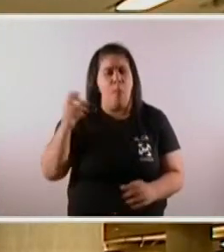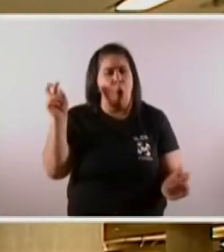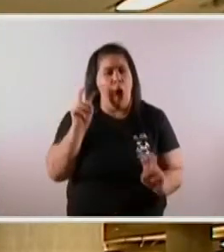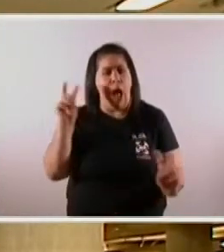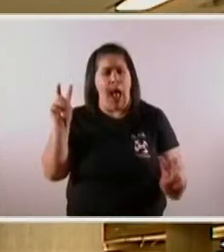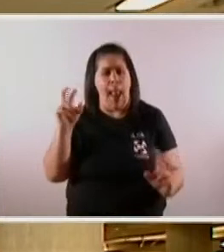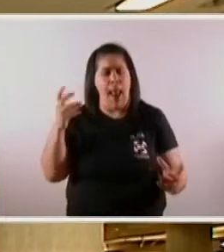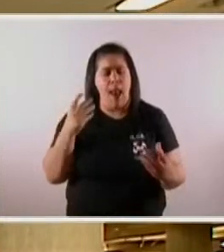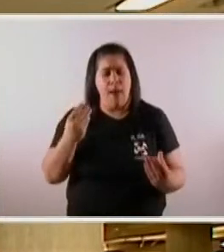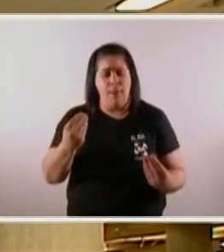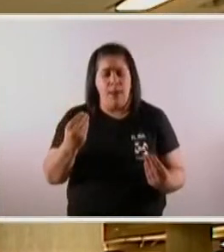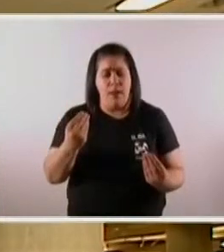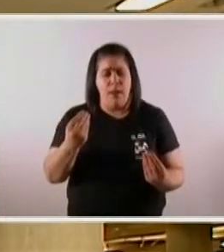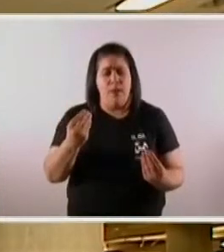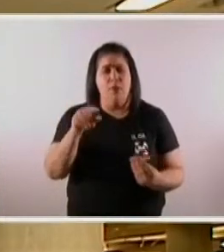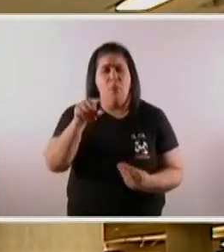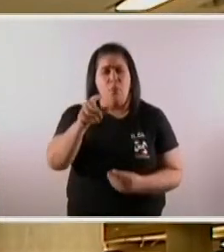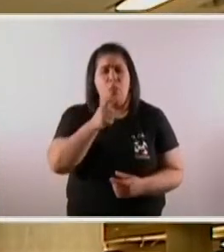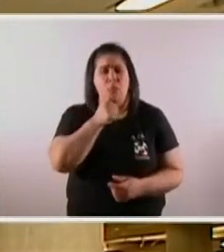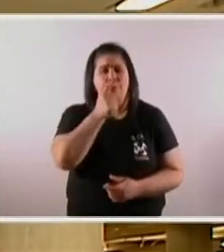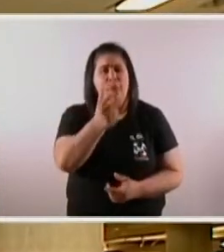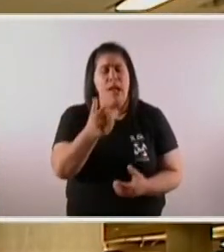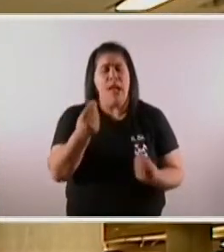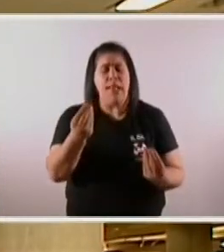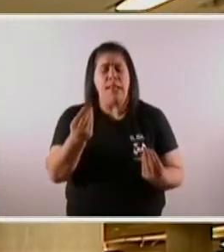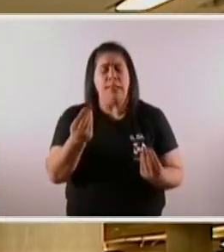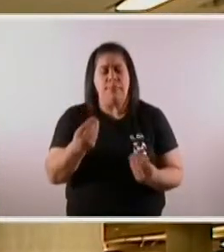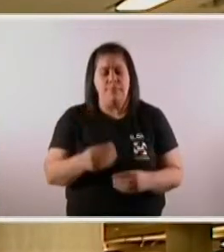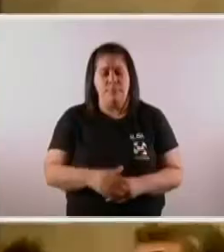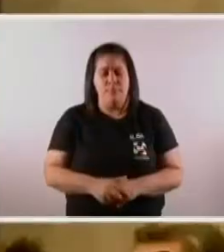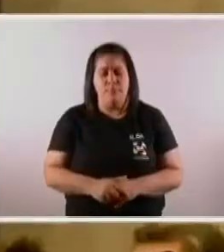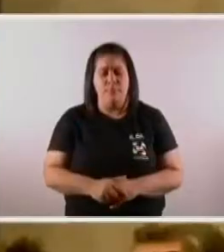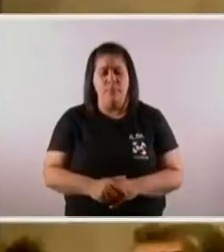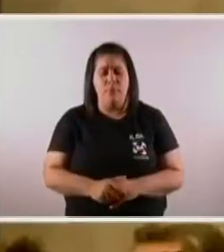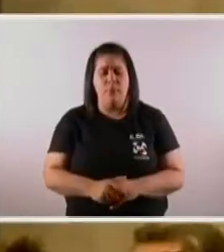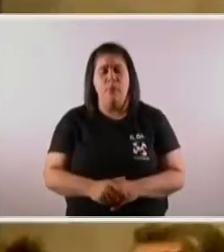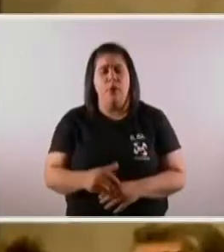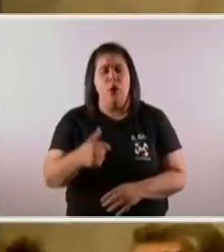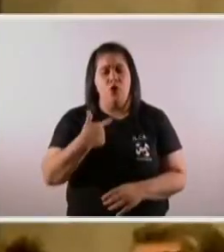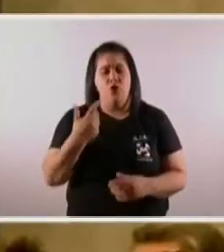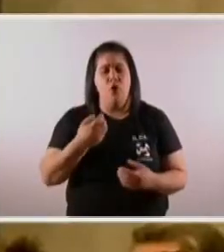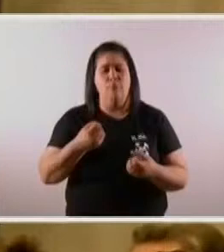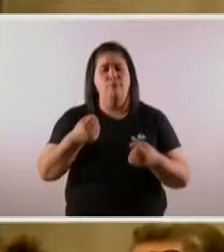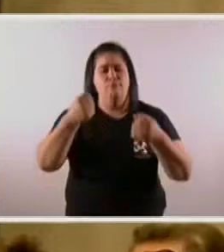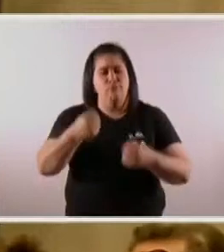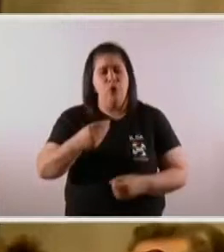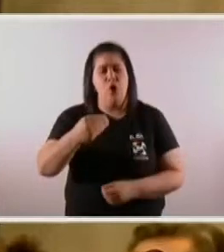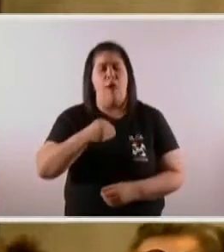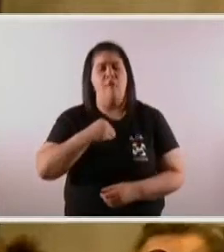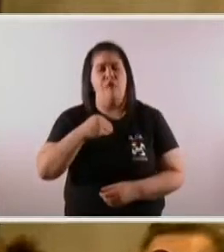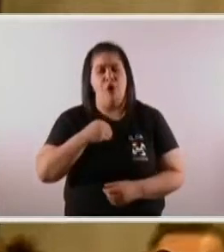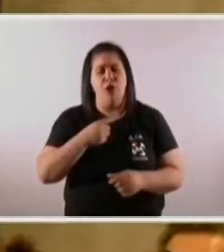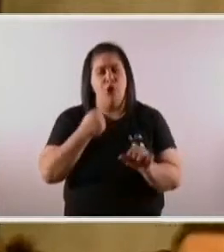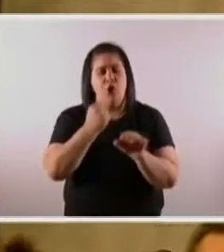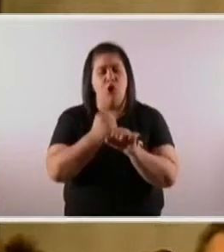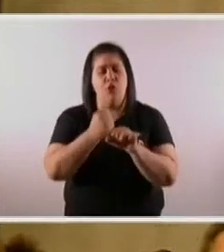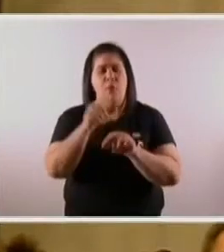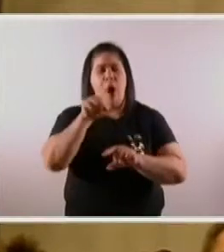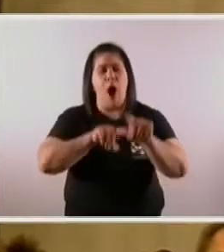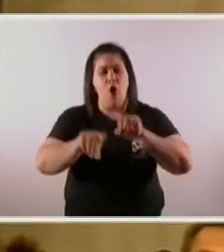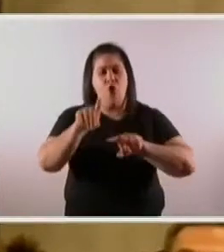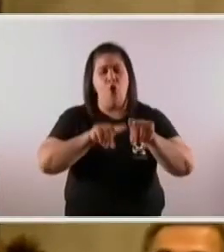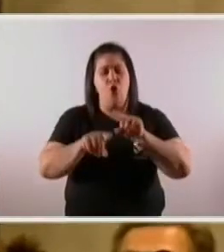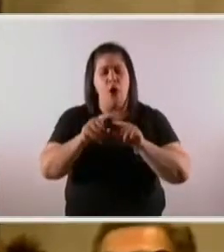frente a este mensaje político que está dando en el día de hoy? Sí, primero yo ratifico nuestra vocación de seguir trabajando coordinadamente